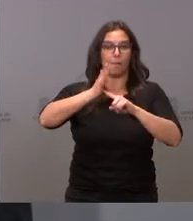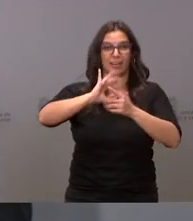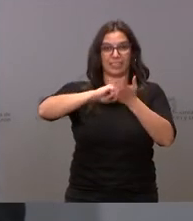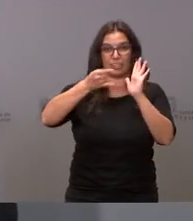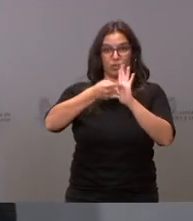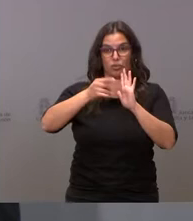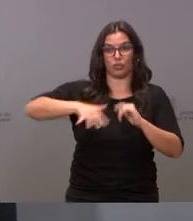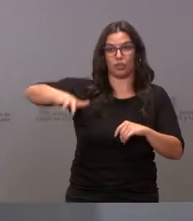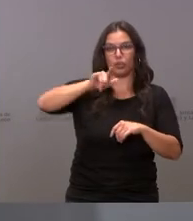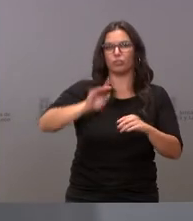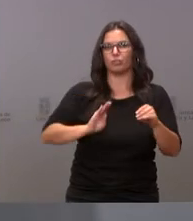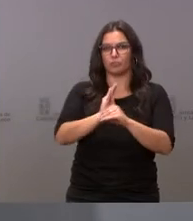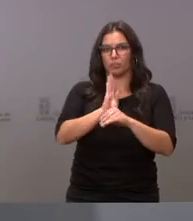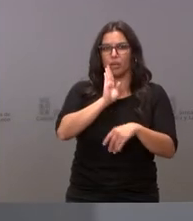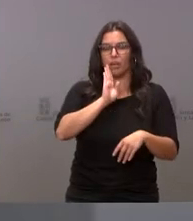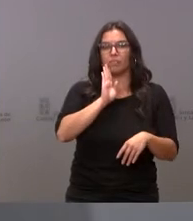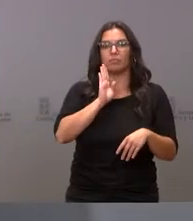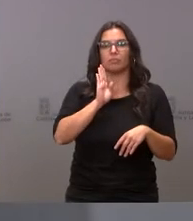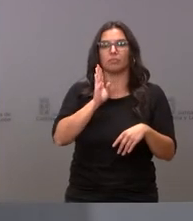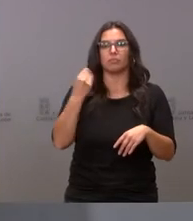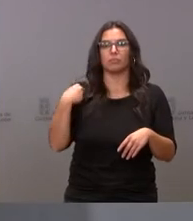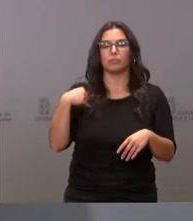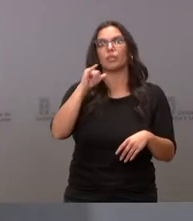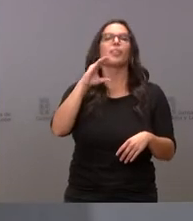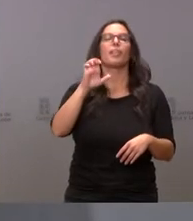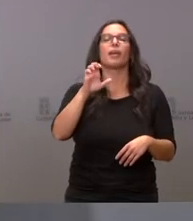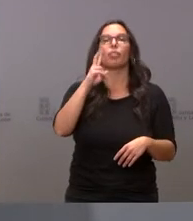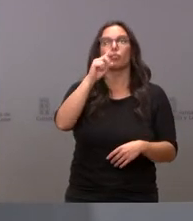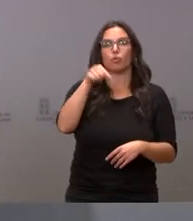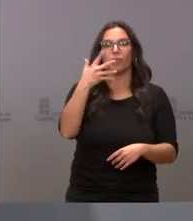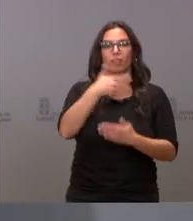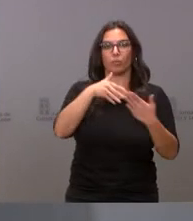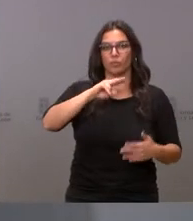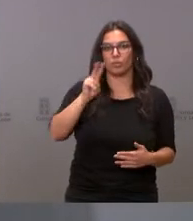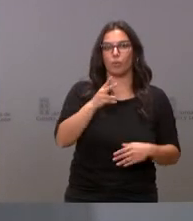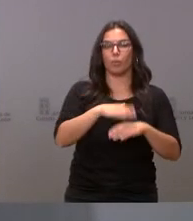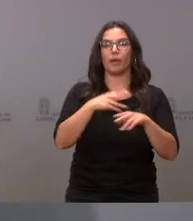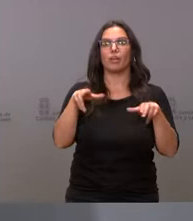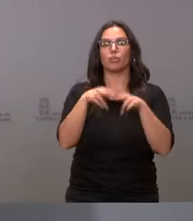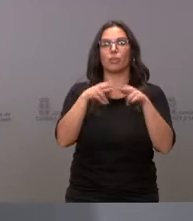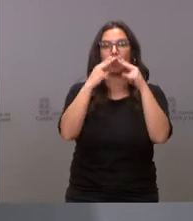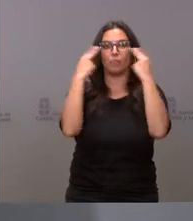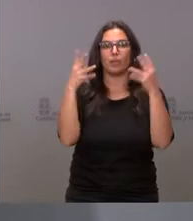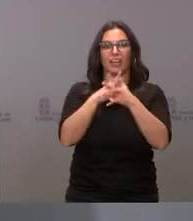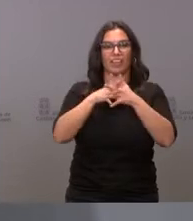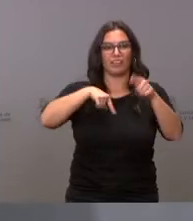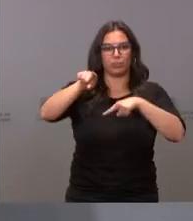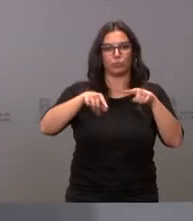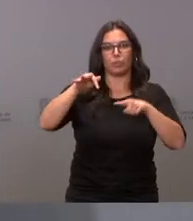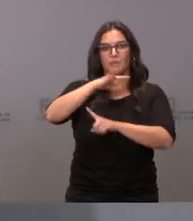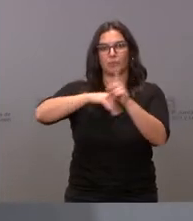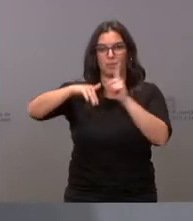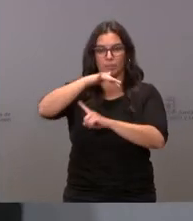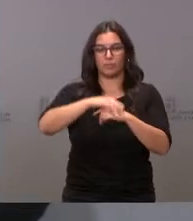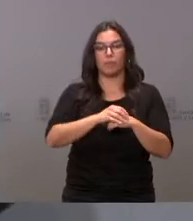trata, como digo, de una inversión a través del ICE de 2,5 millones de euros para la Sociedad Pública de Infraestructuras y Medio Ambiente, Somacil,